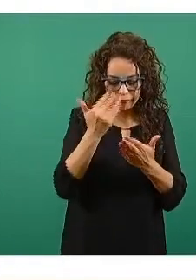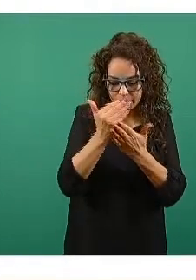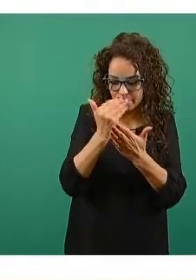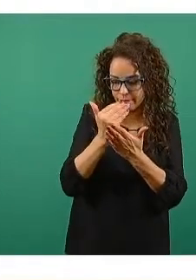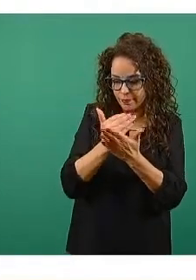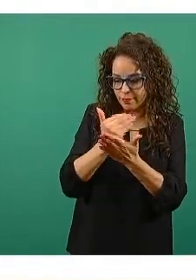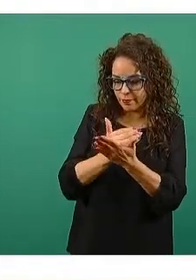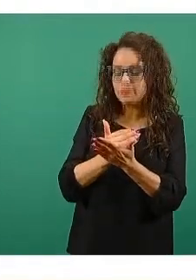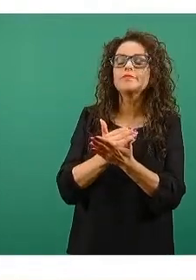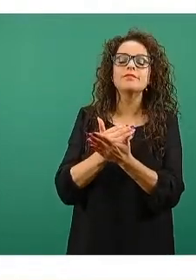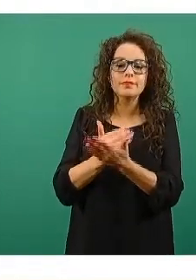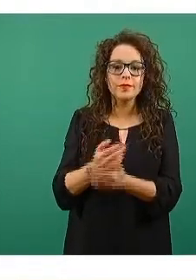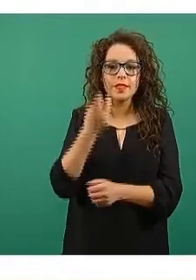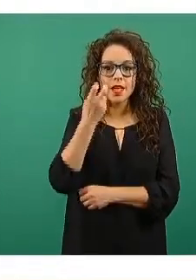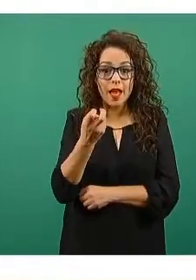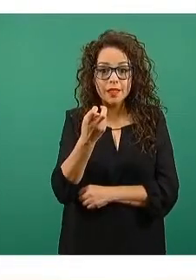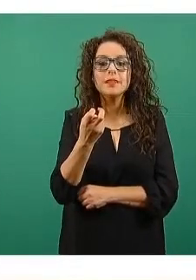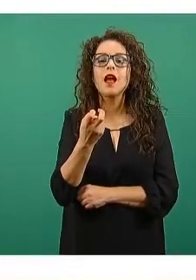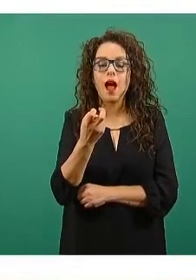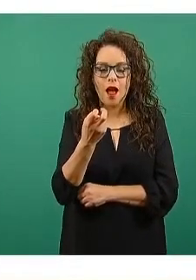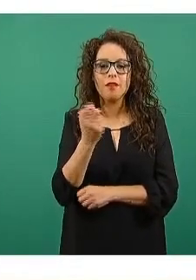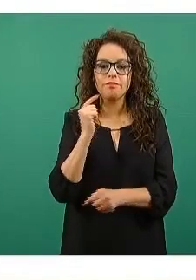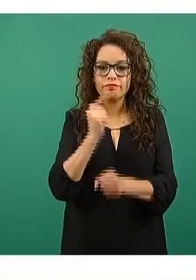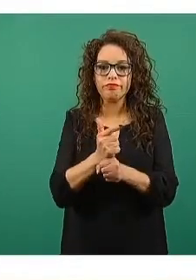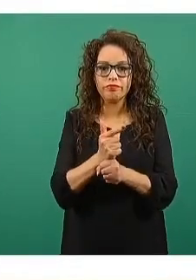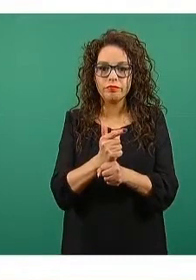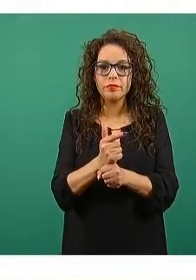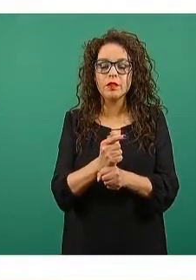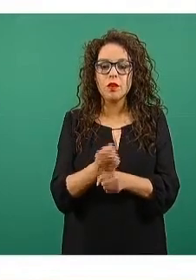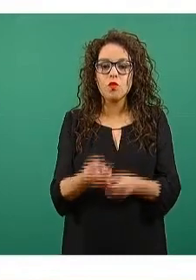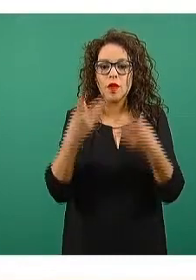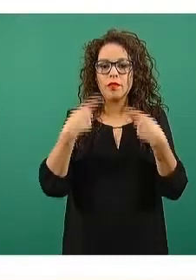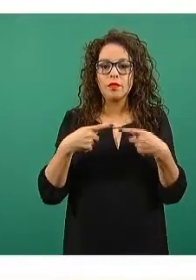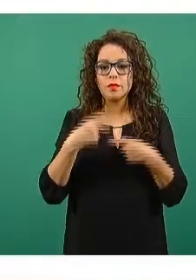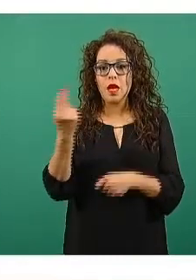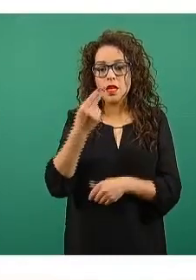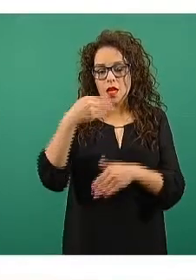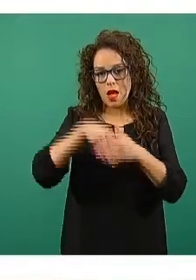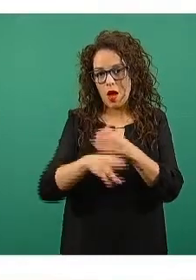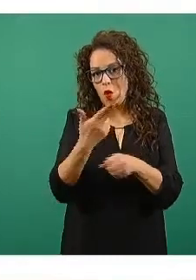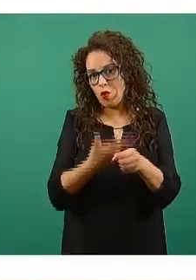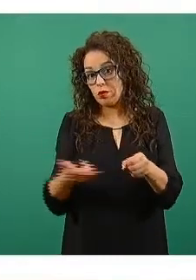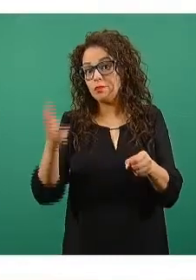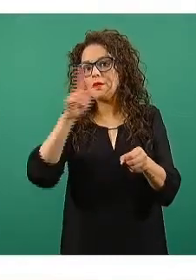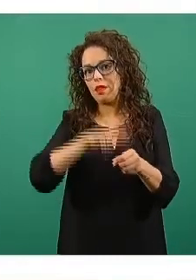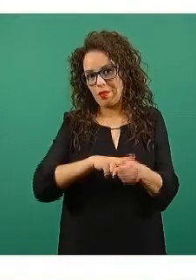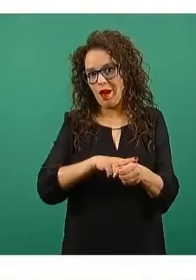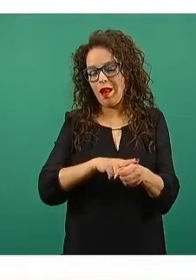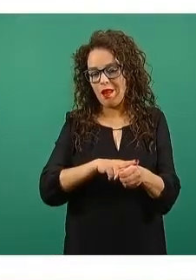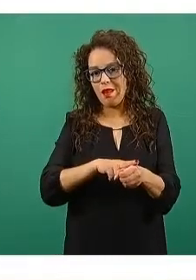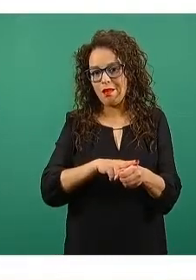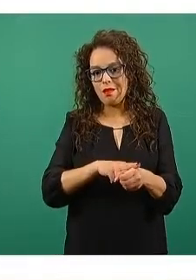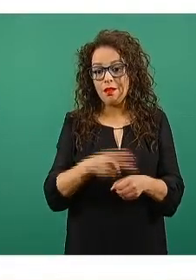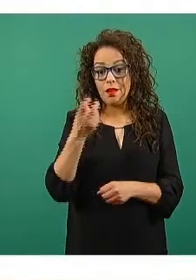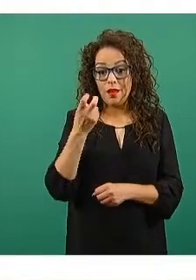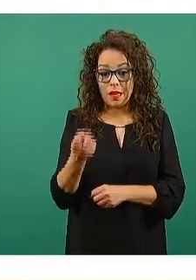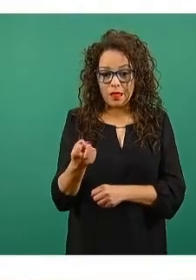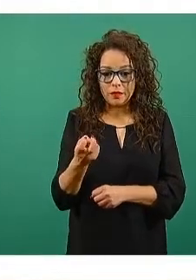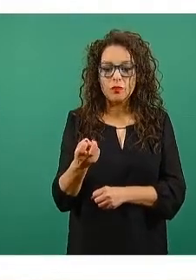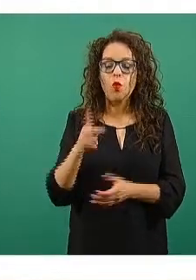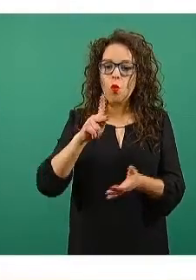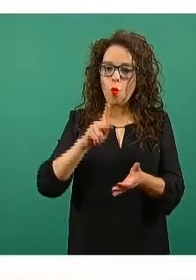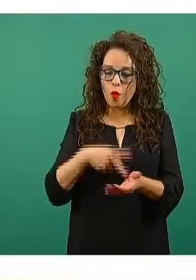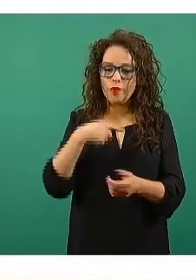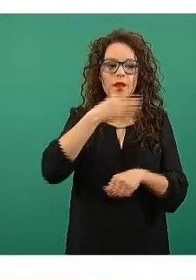como resultado el porcentaje de población que requiere hospitalización. En este sentido, nuevamente el